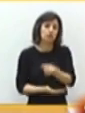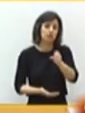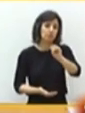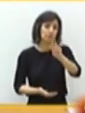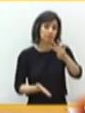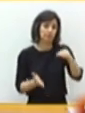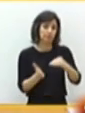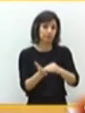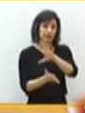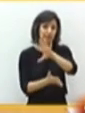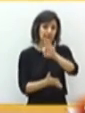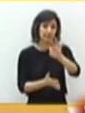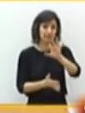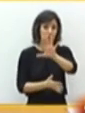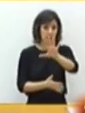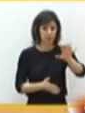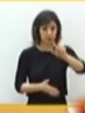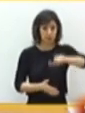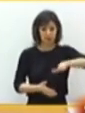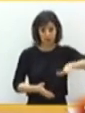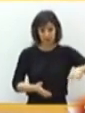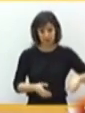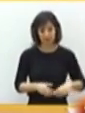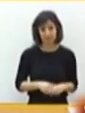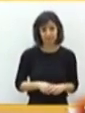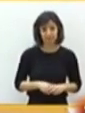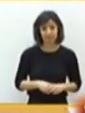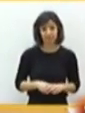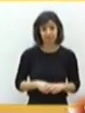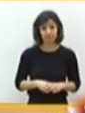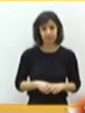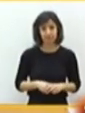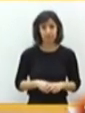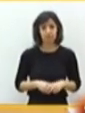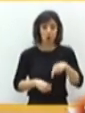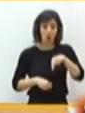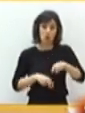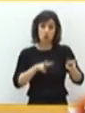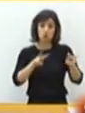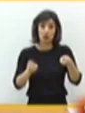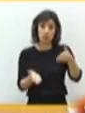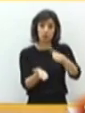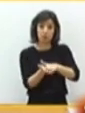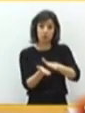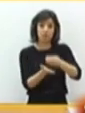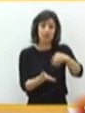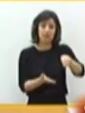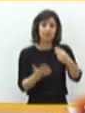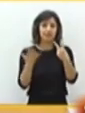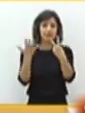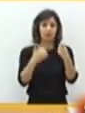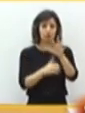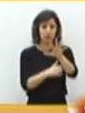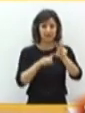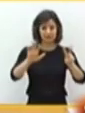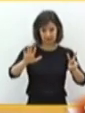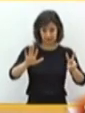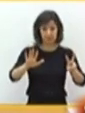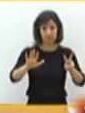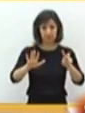.180 casos más que ayer. En cuanto a la cifra de fallecidos, esta se eleva hasta los 14